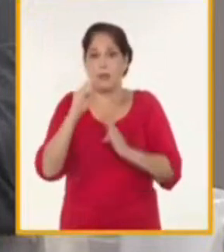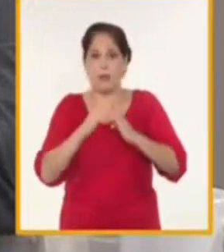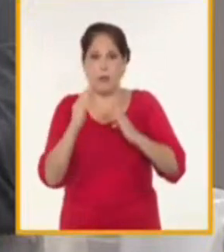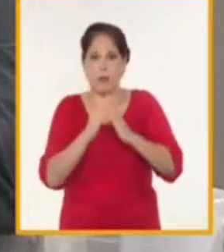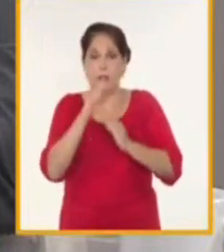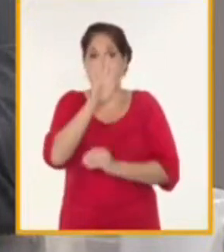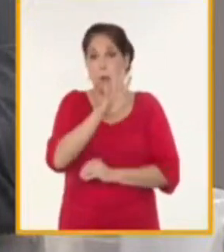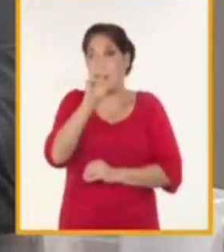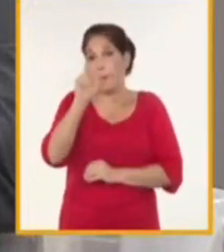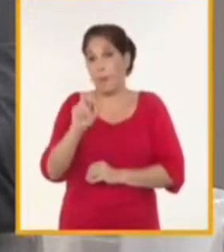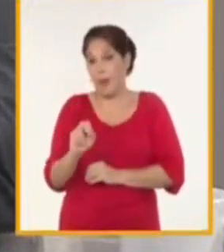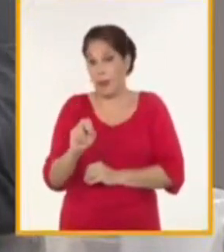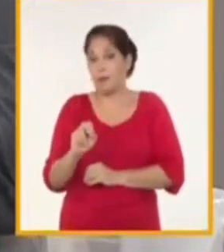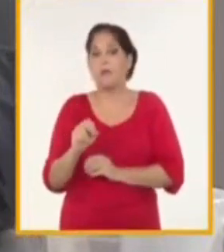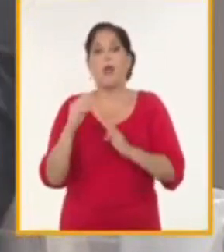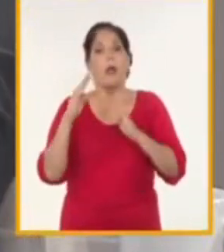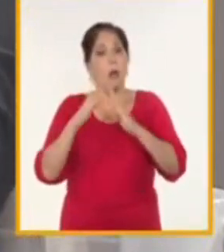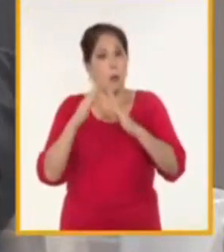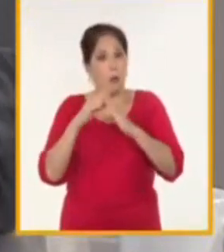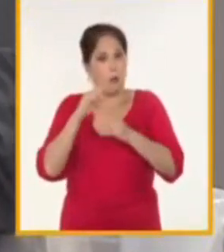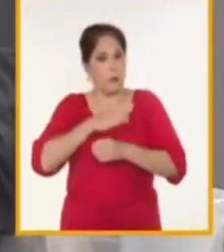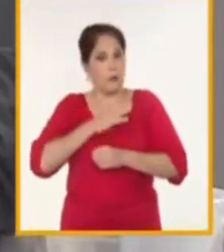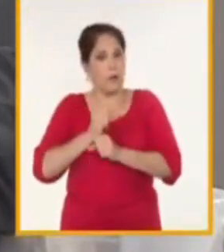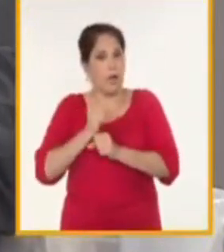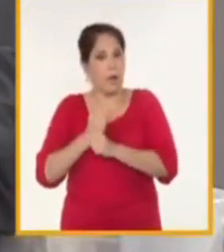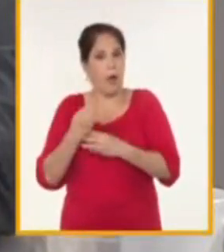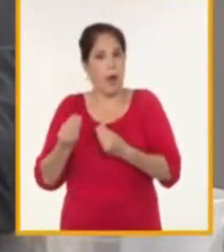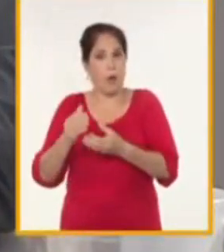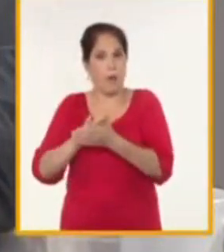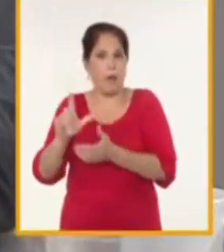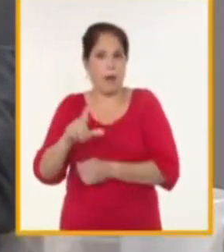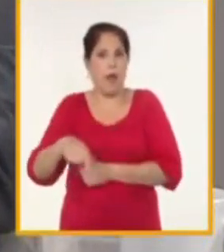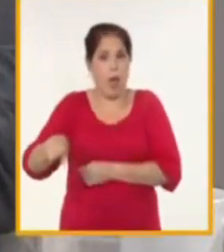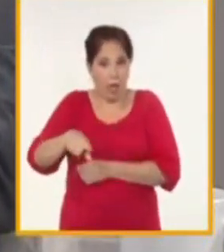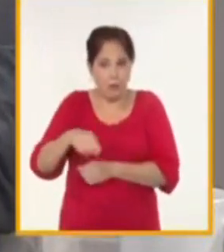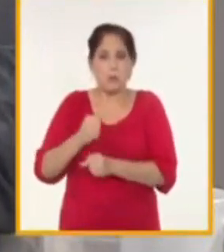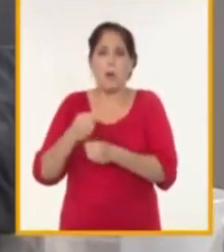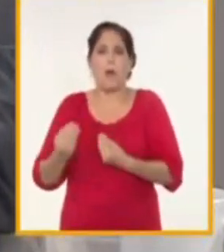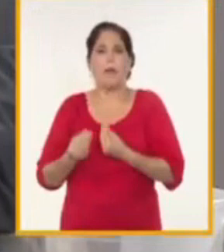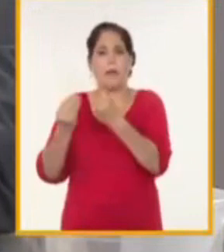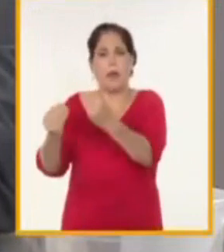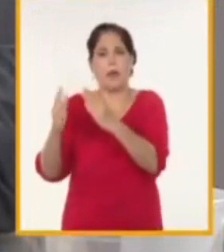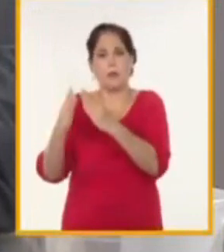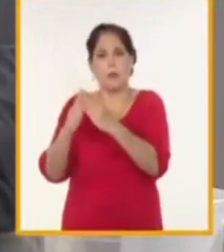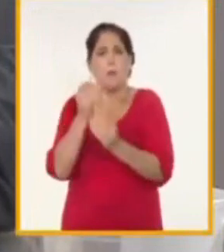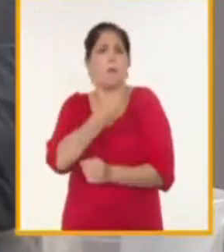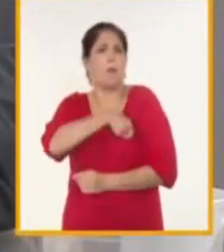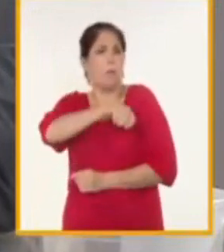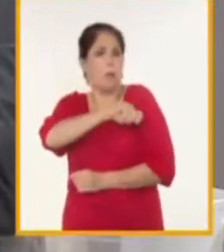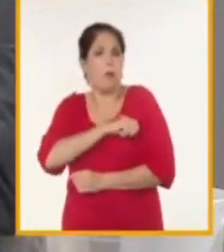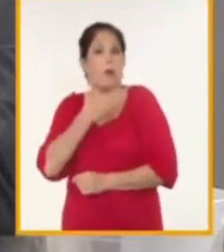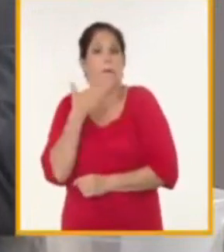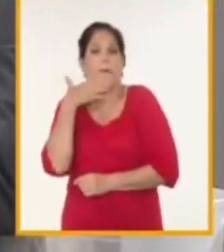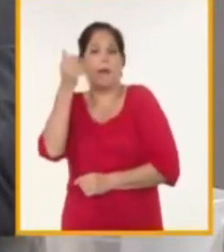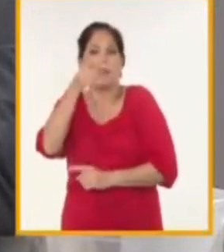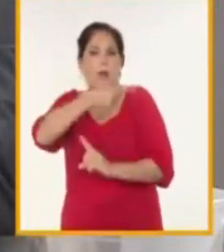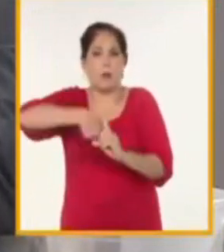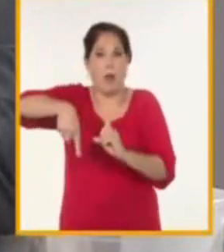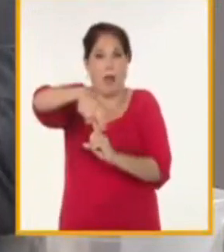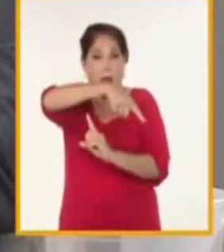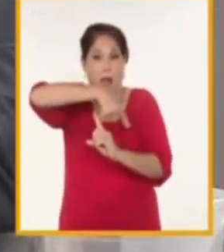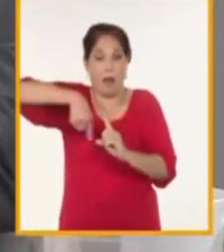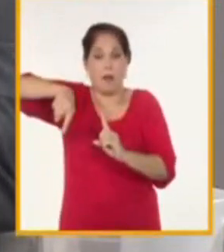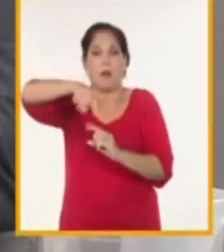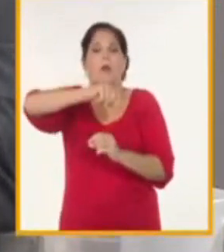420 entregadas a trabajadores de la zona pero que también se han beneficiado de ellas pobladores que estaban en las áreas para el desarrollo